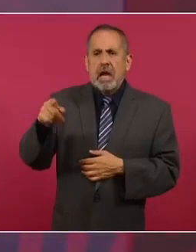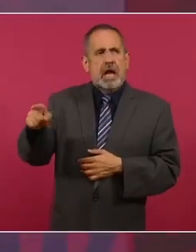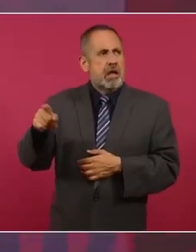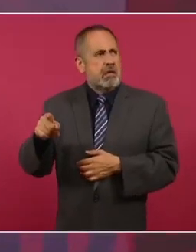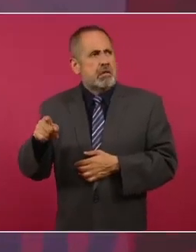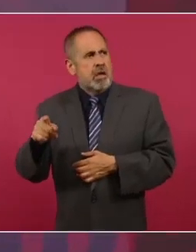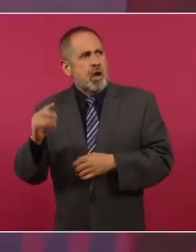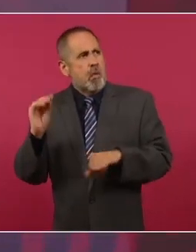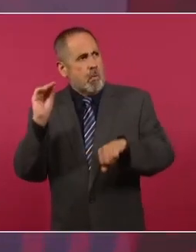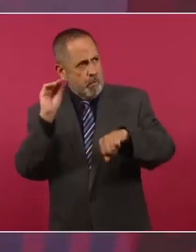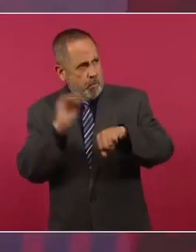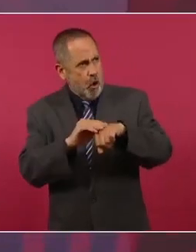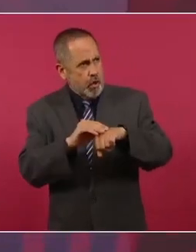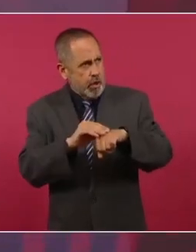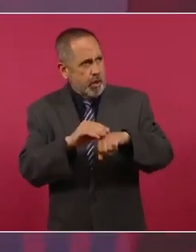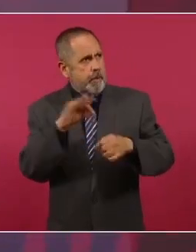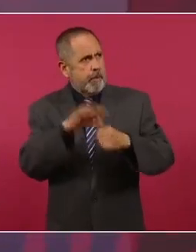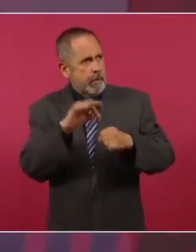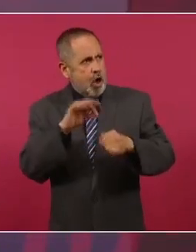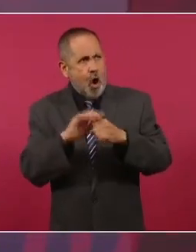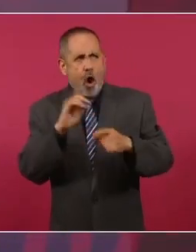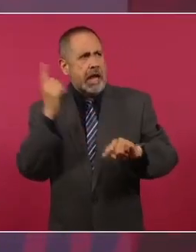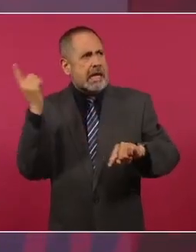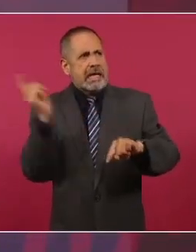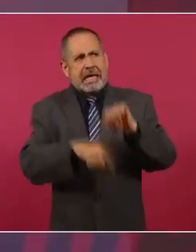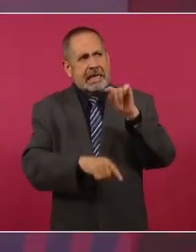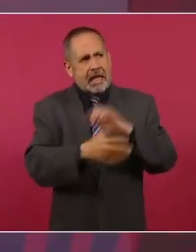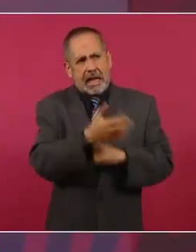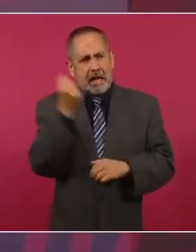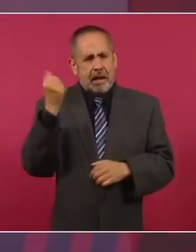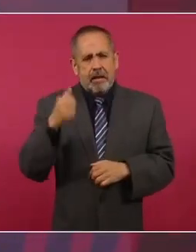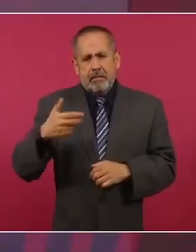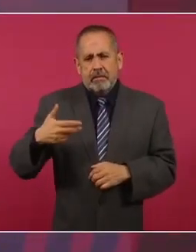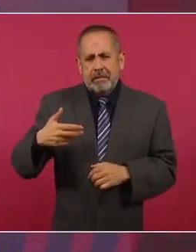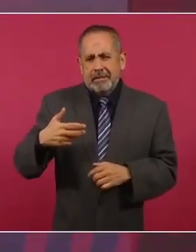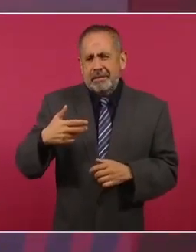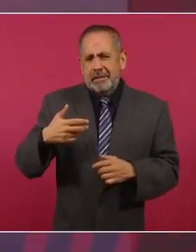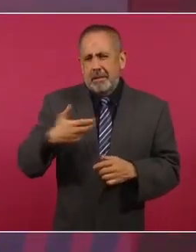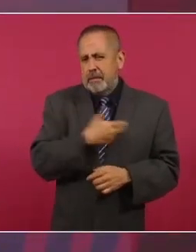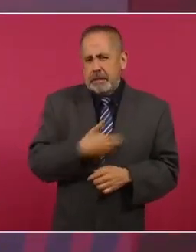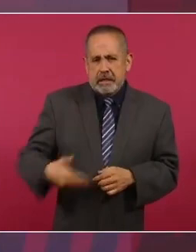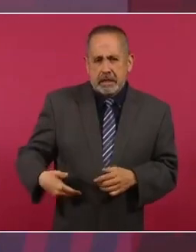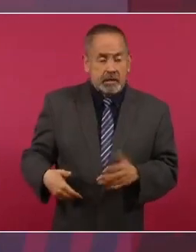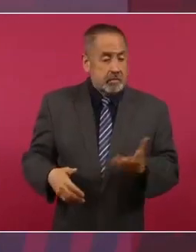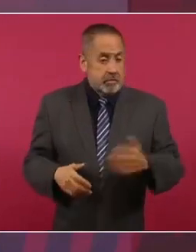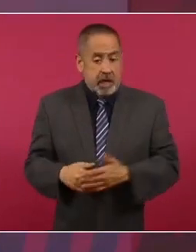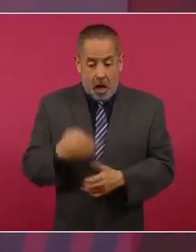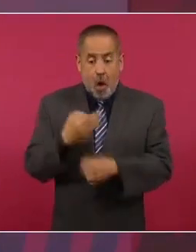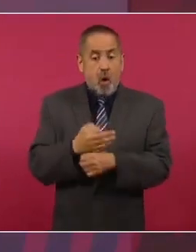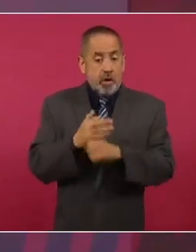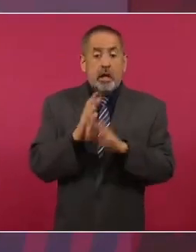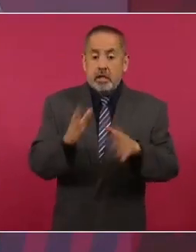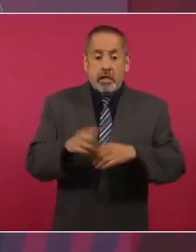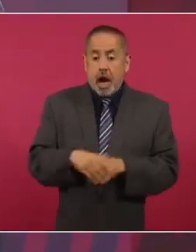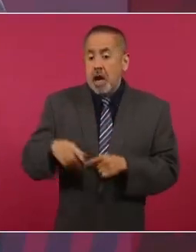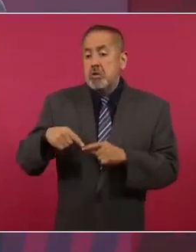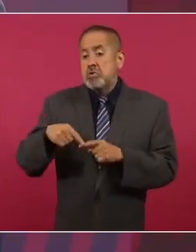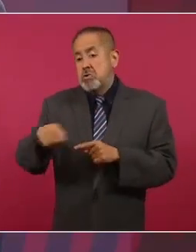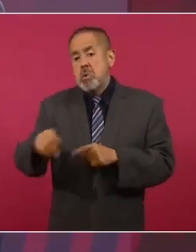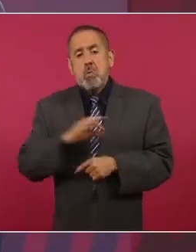a sus representantes. Y ahora hay revocación del mandato.